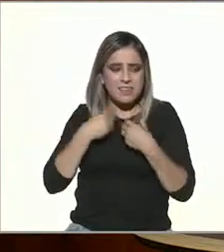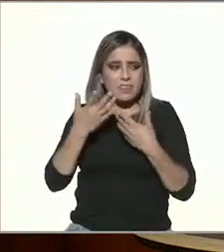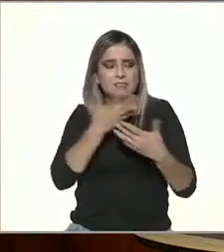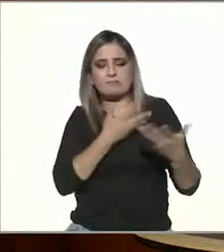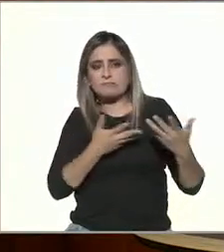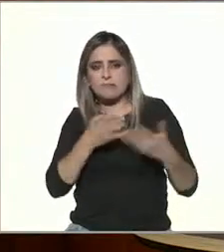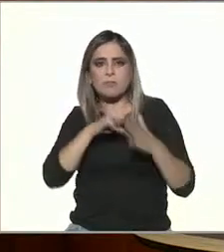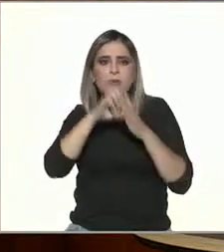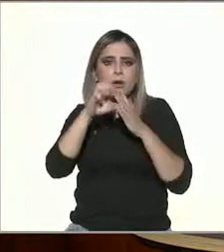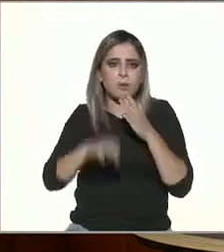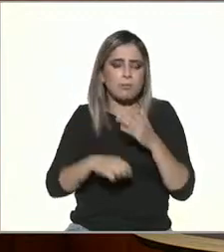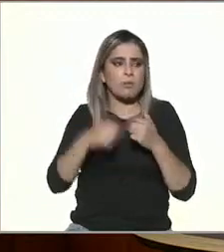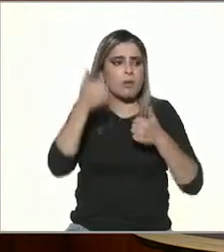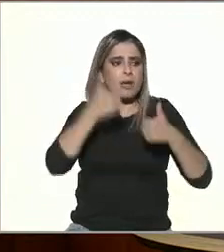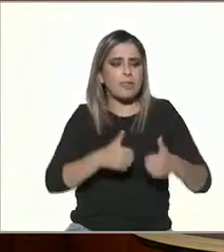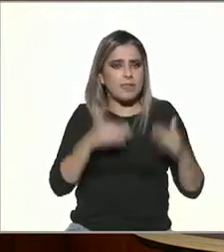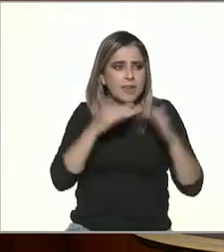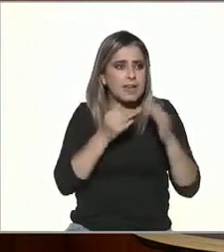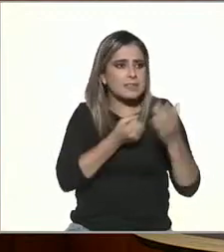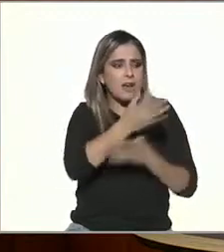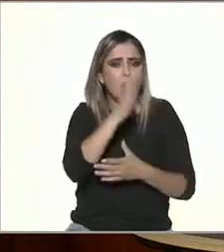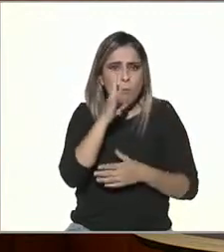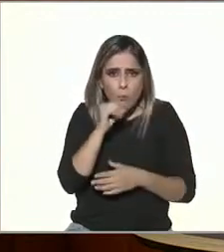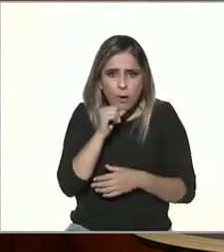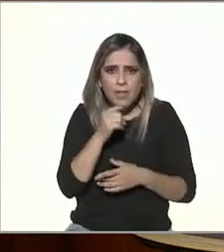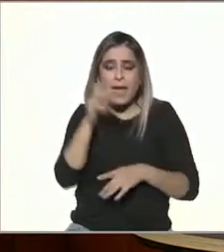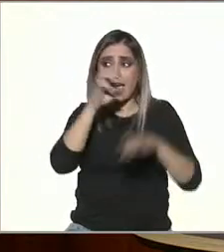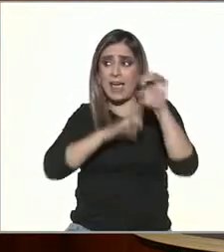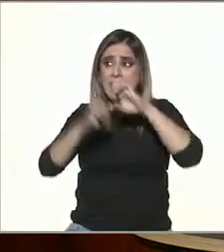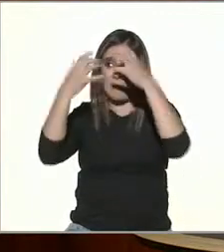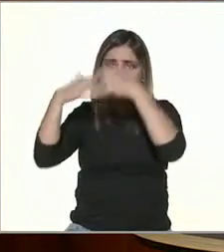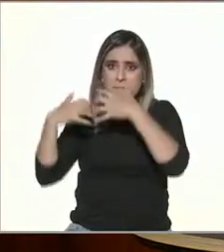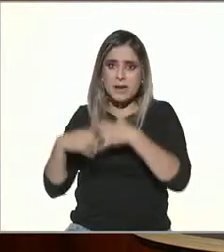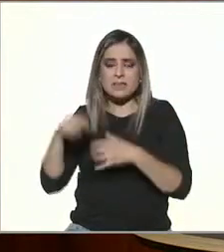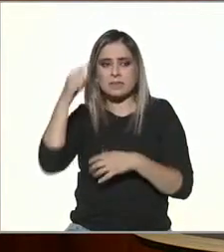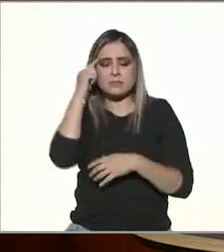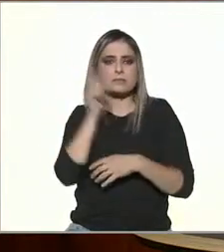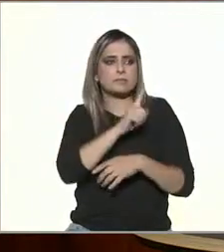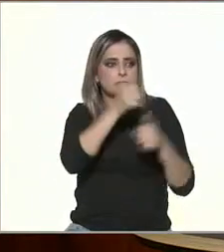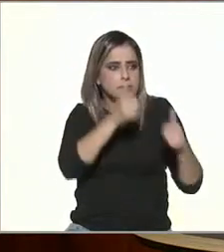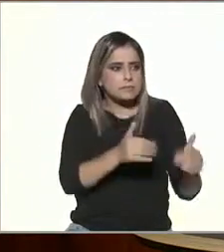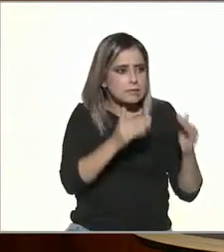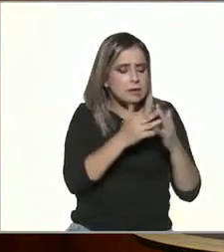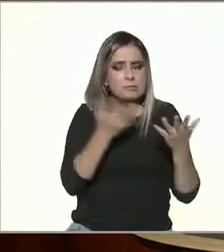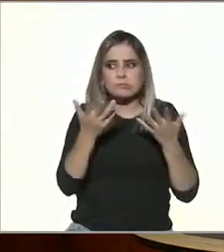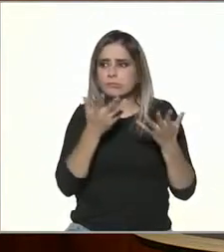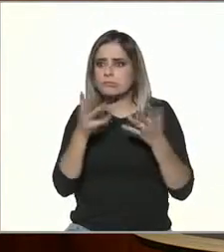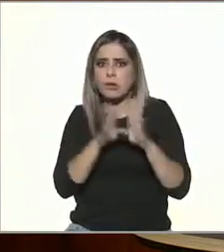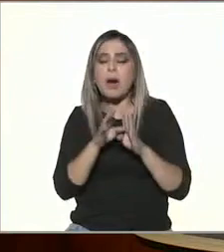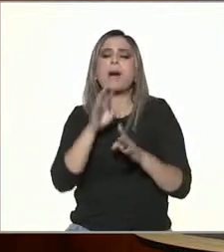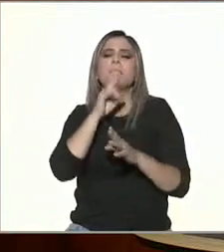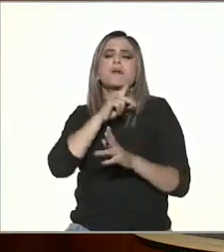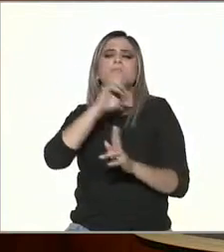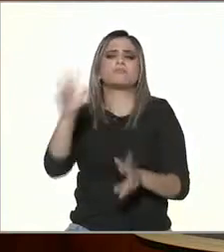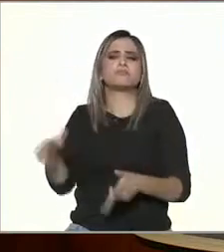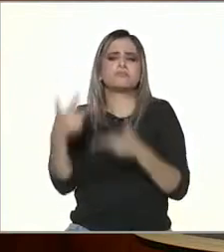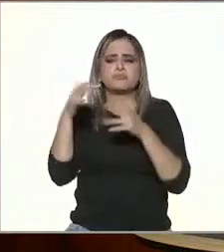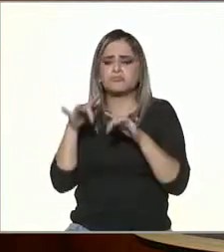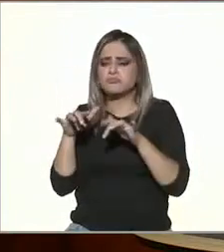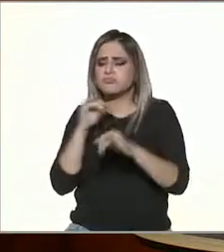vimos que el home office por algo pues muchas empresas han optado por ello porque han reducido cargas de estrés en las personas en los